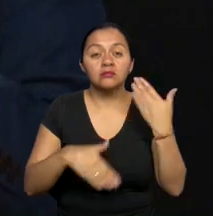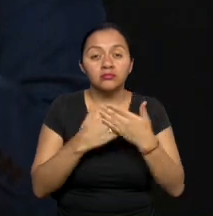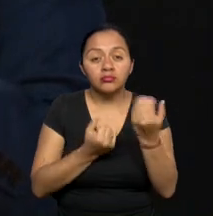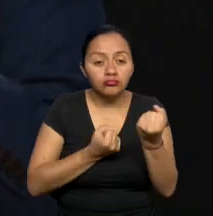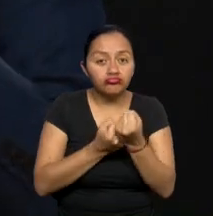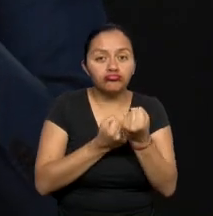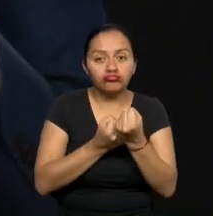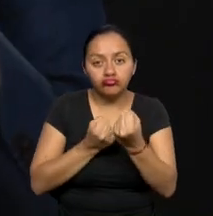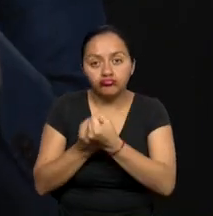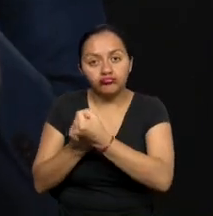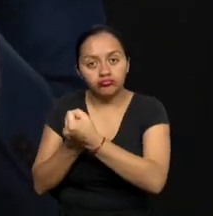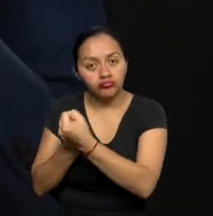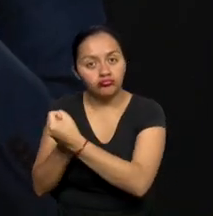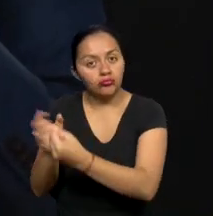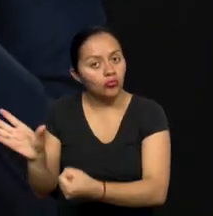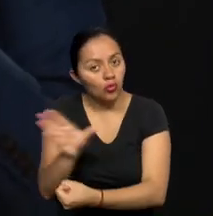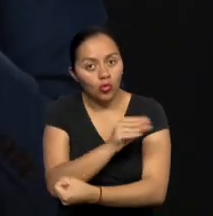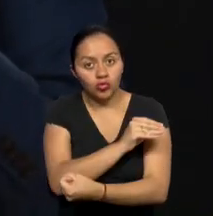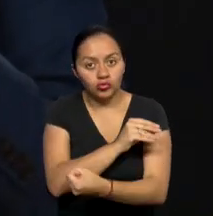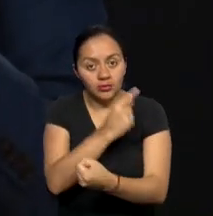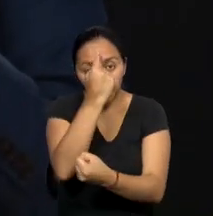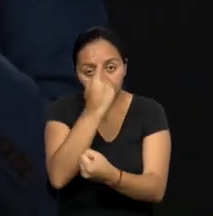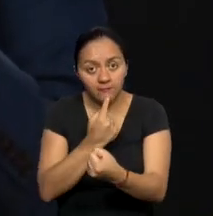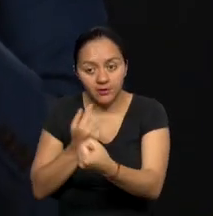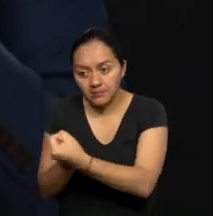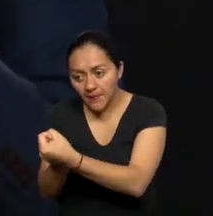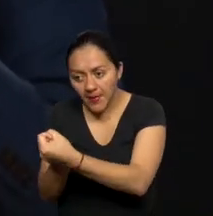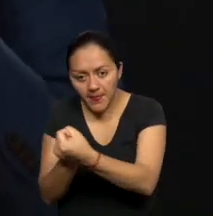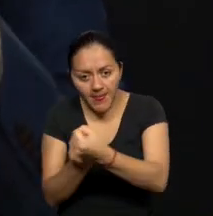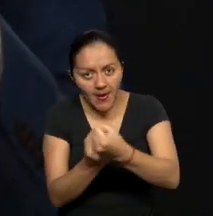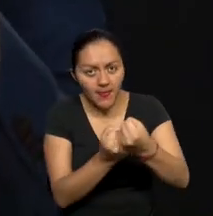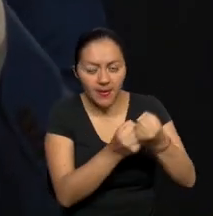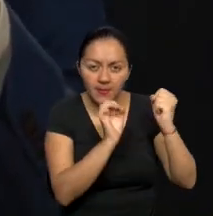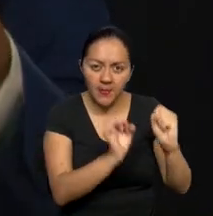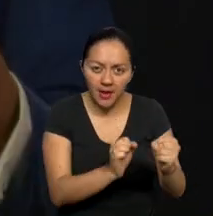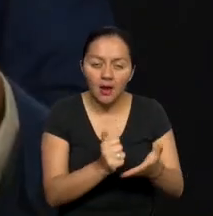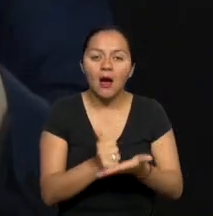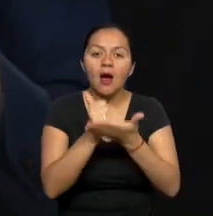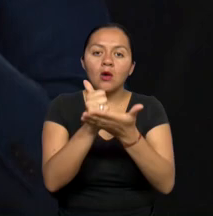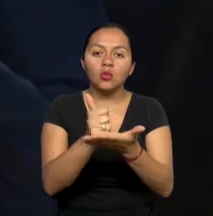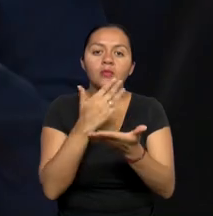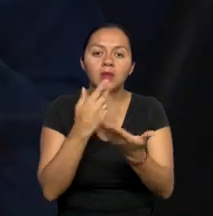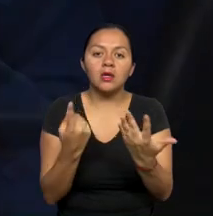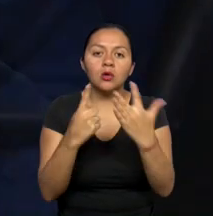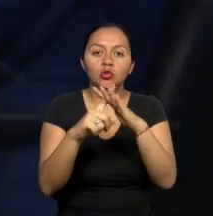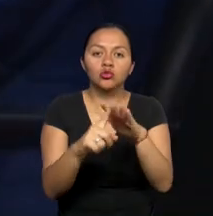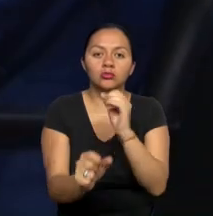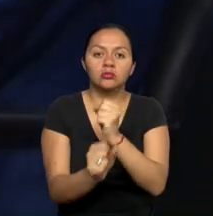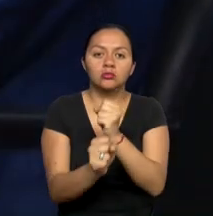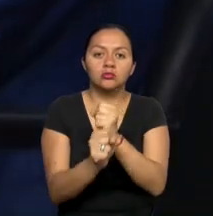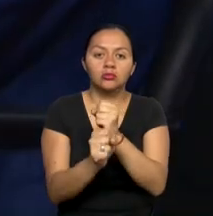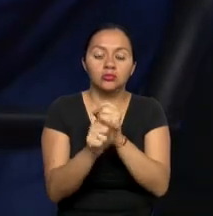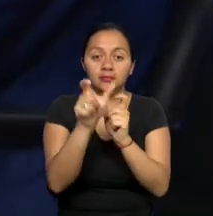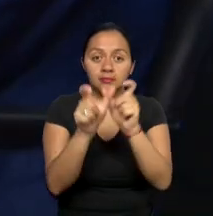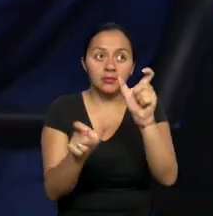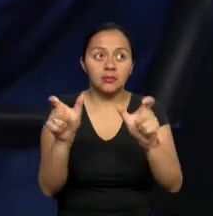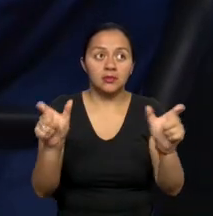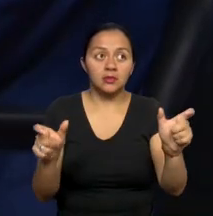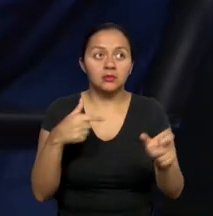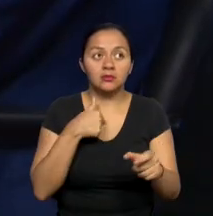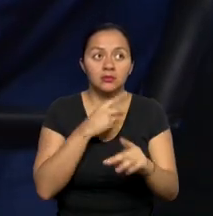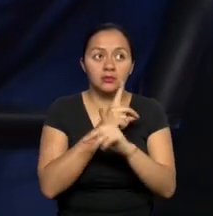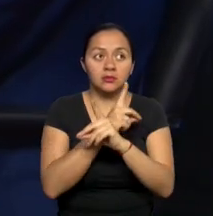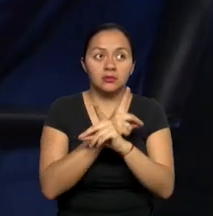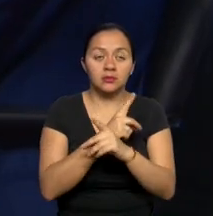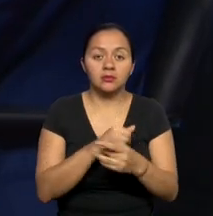para de alguna manera ayudar a esa inclusión laboral de todas las personas con